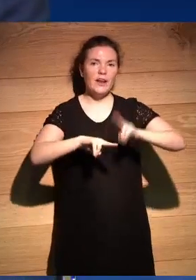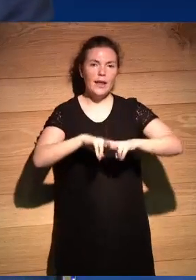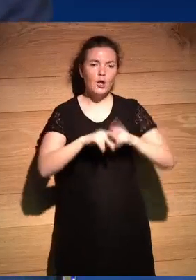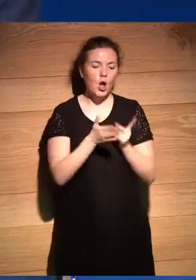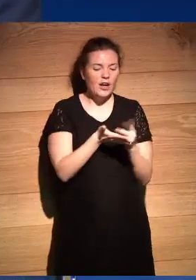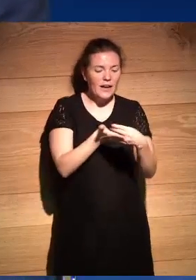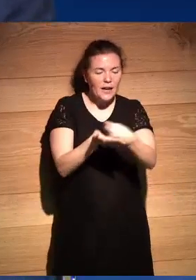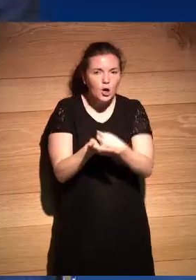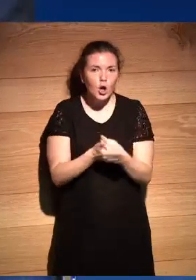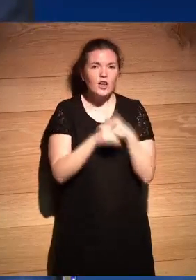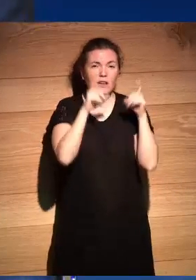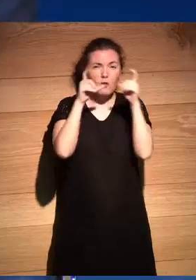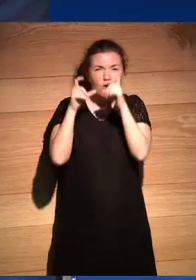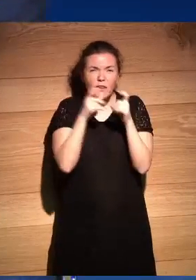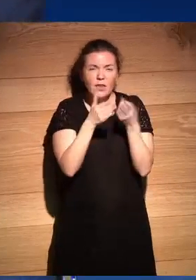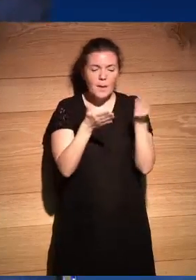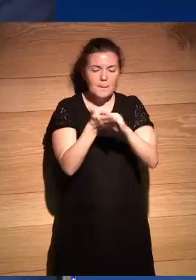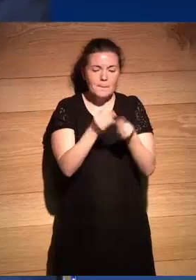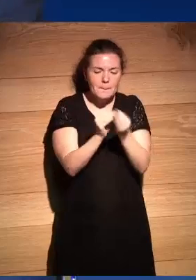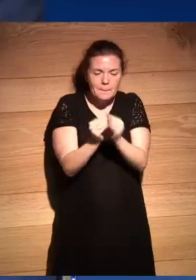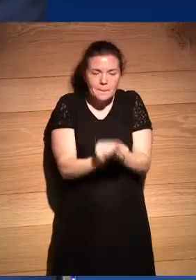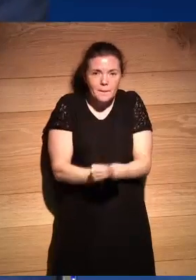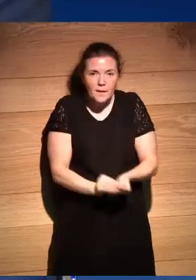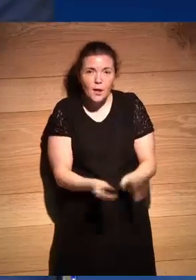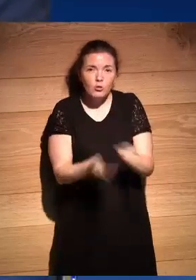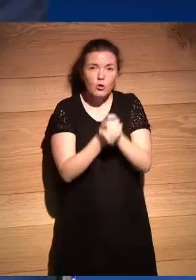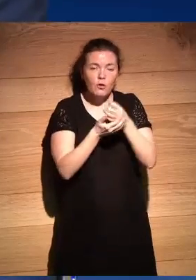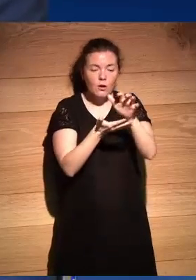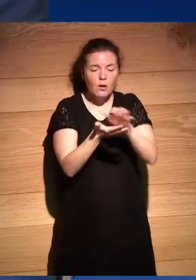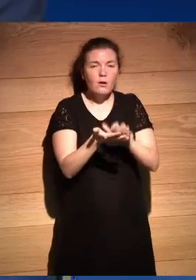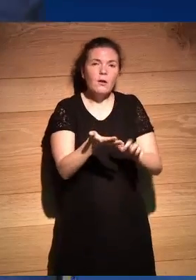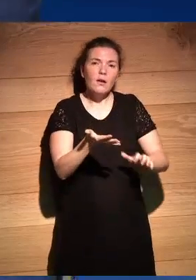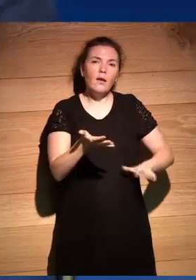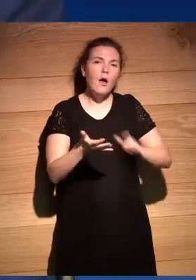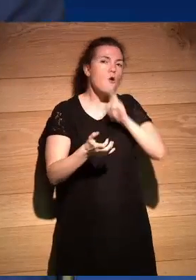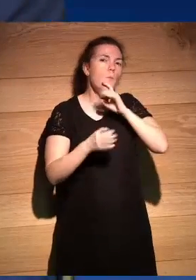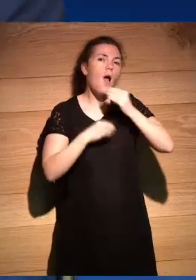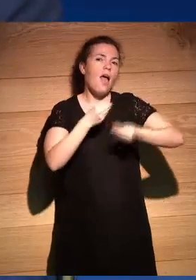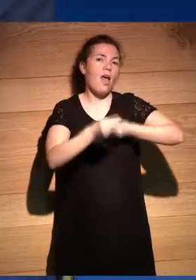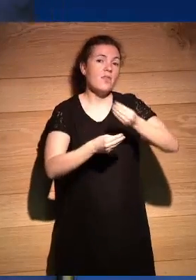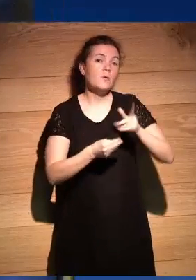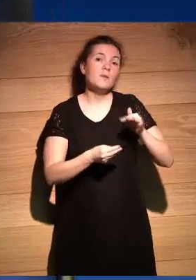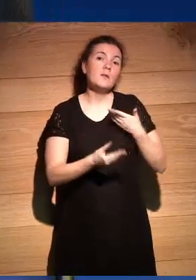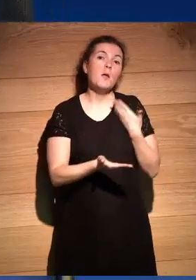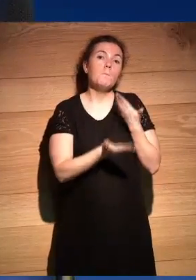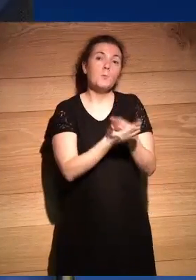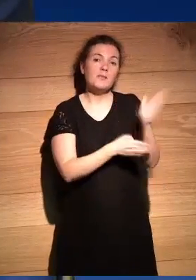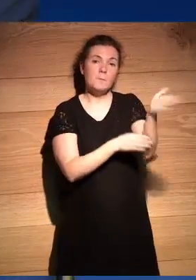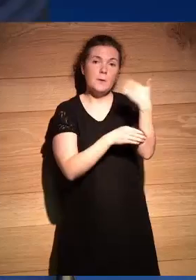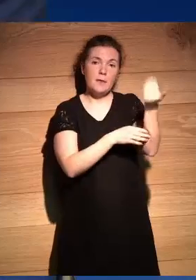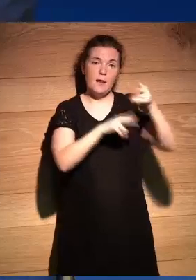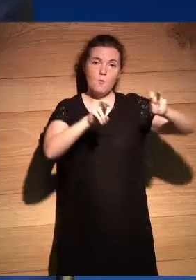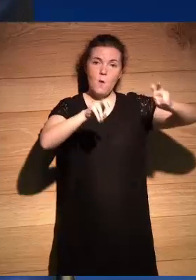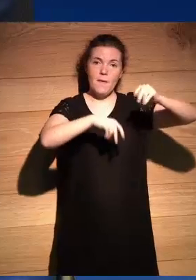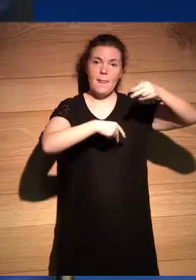polaroids fotografías el viaje toda la narrativa de cómo construimos todo esto una propuesta para bandera nueva bandera de